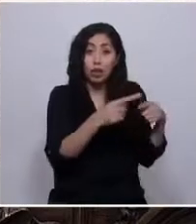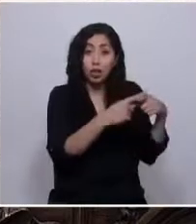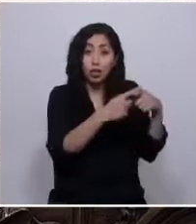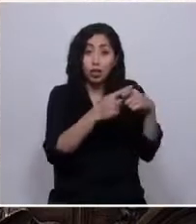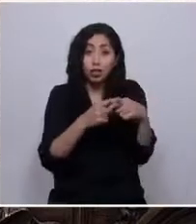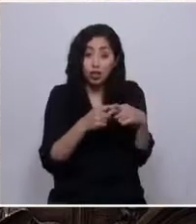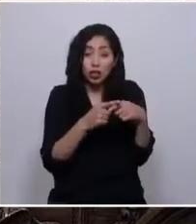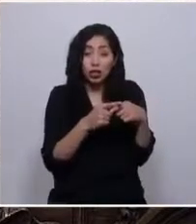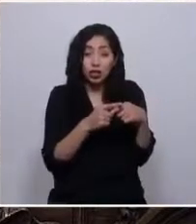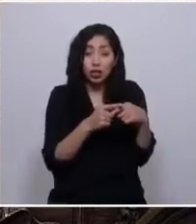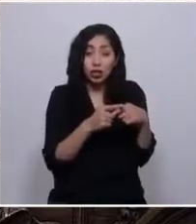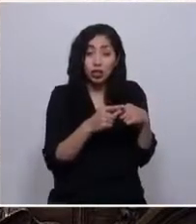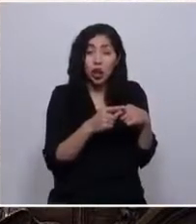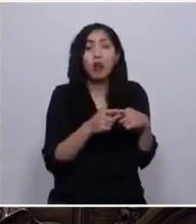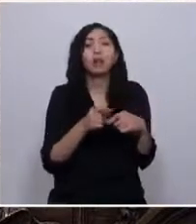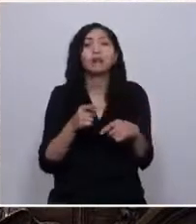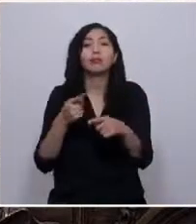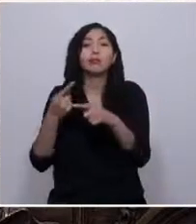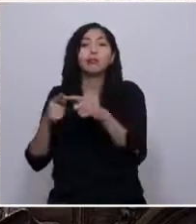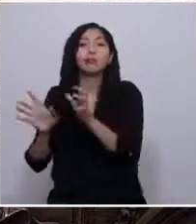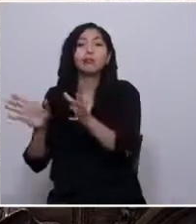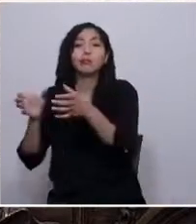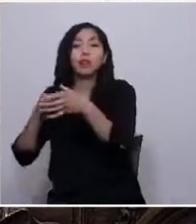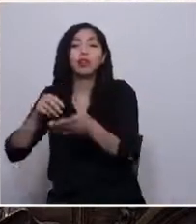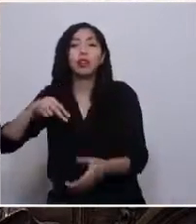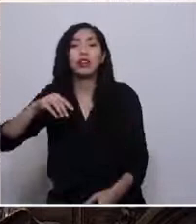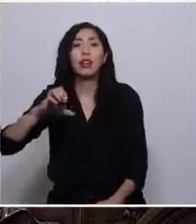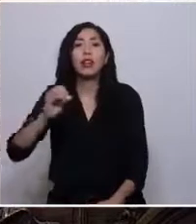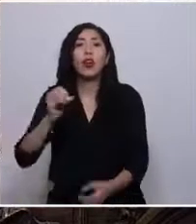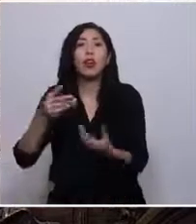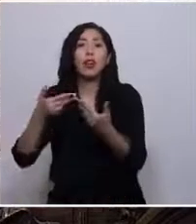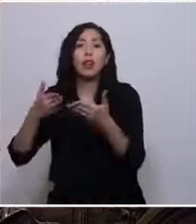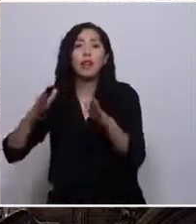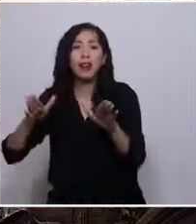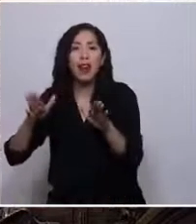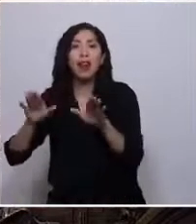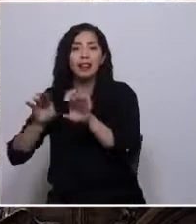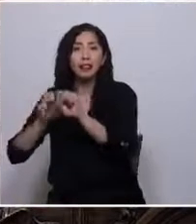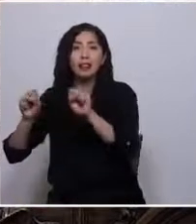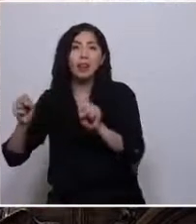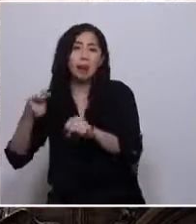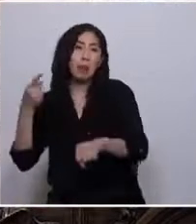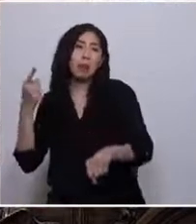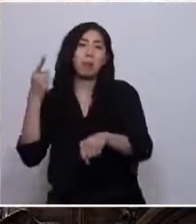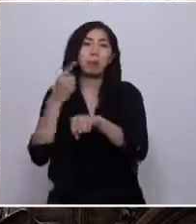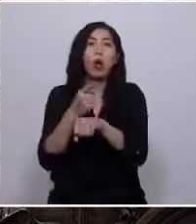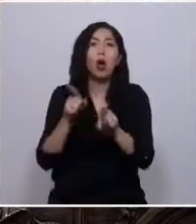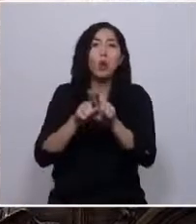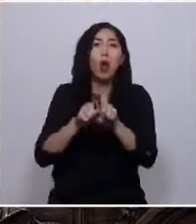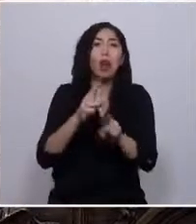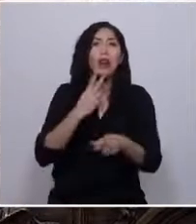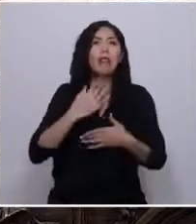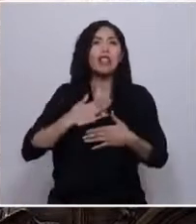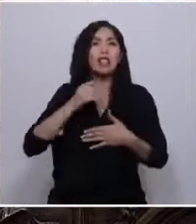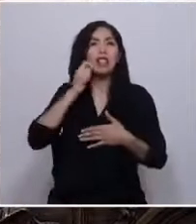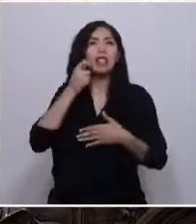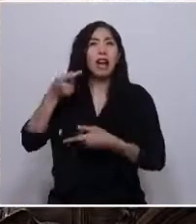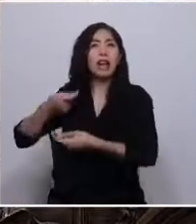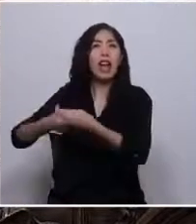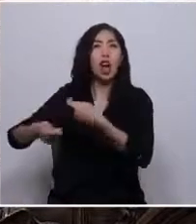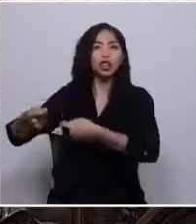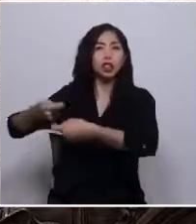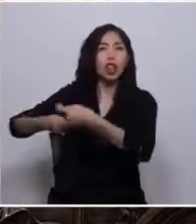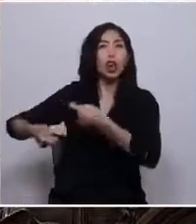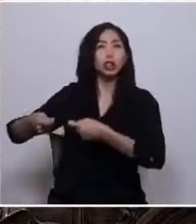hacia la instalación autoritaria del régimen neoliberal, construido como un credo de la vida entendida como negocio y transacción, naturalizando el